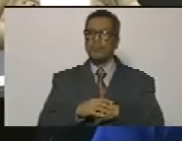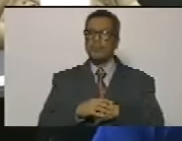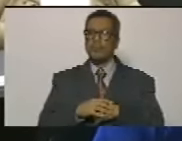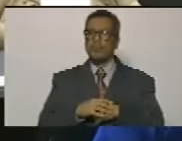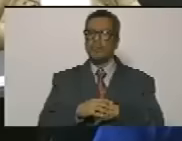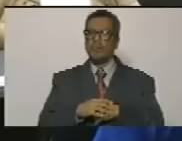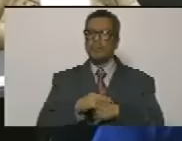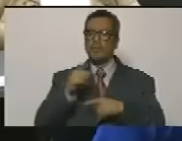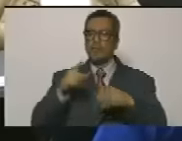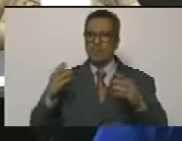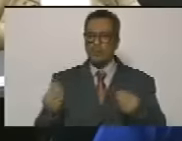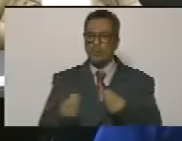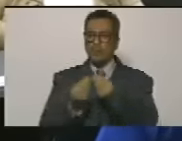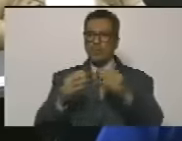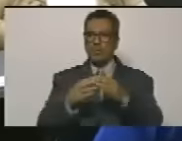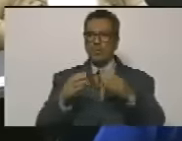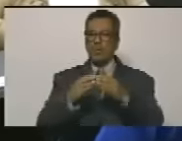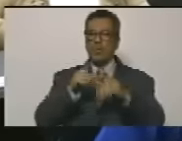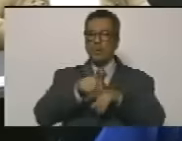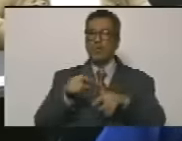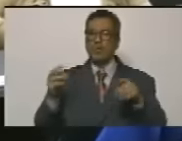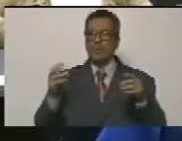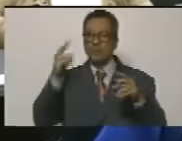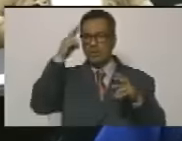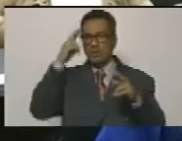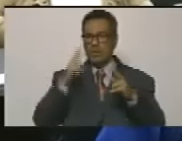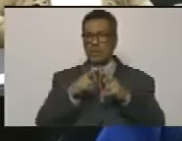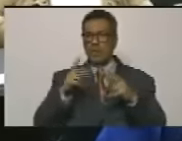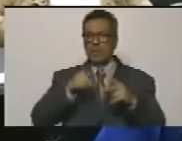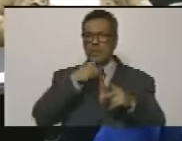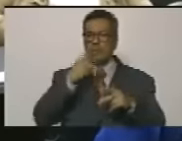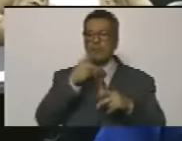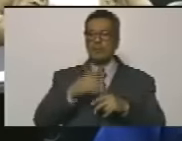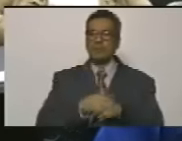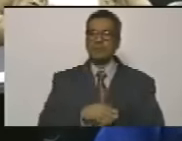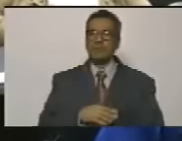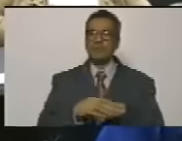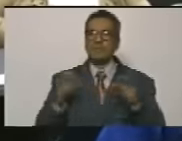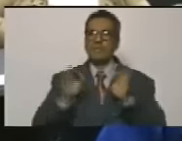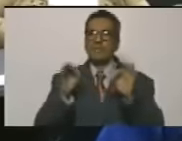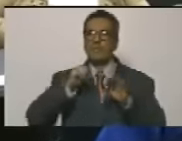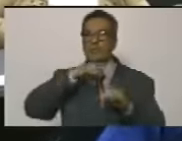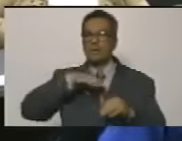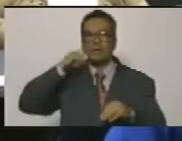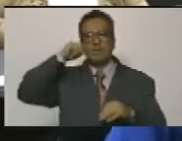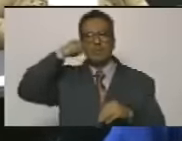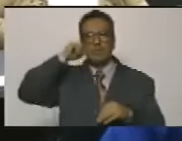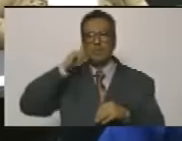como colectivo ustedes no han dado cuenta con la historia yo recuerdo